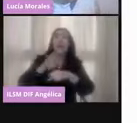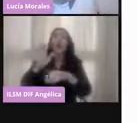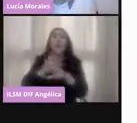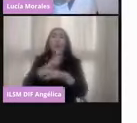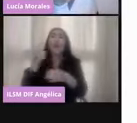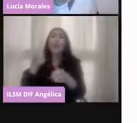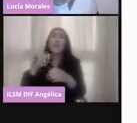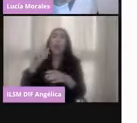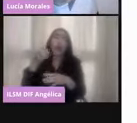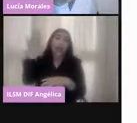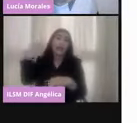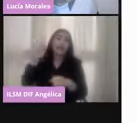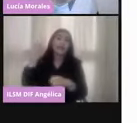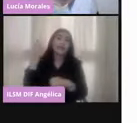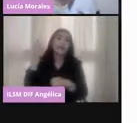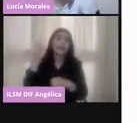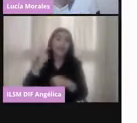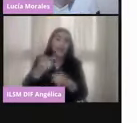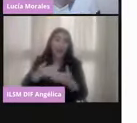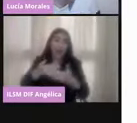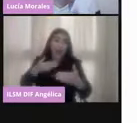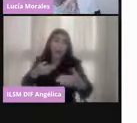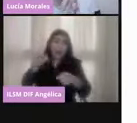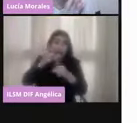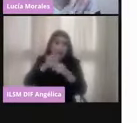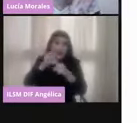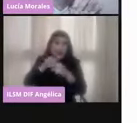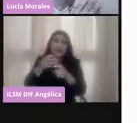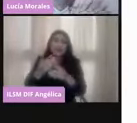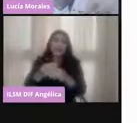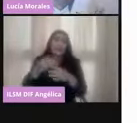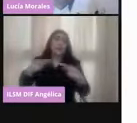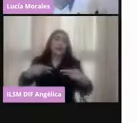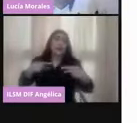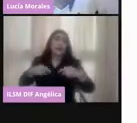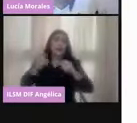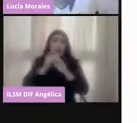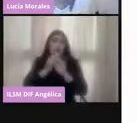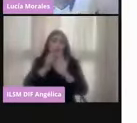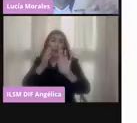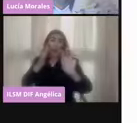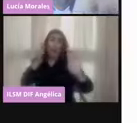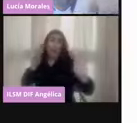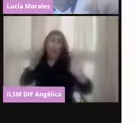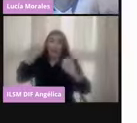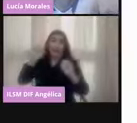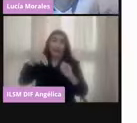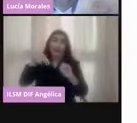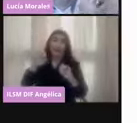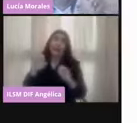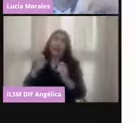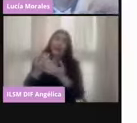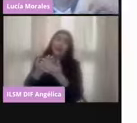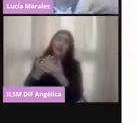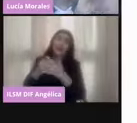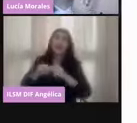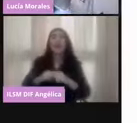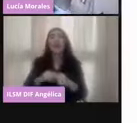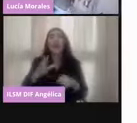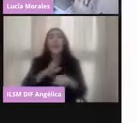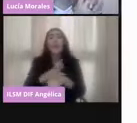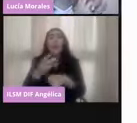previo a la elección? Es porque se están intensificando estas campañas. La campaña no es intensa. ¿Por qué?